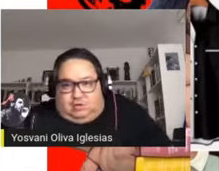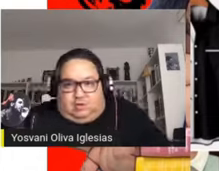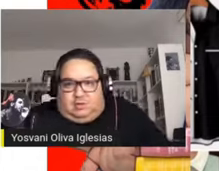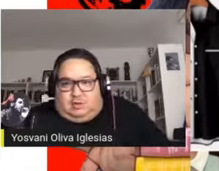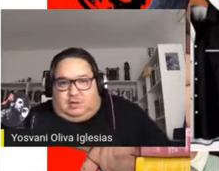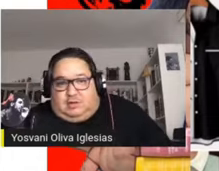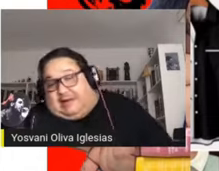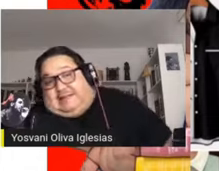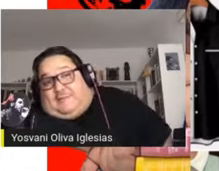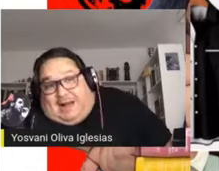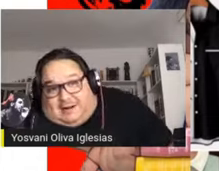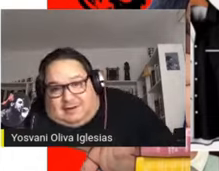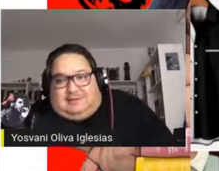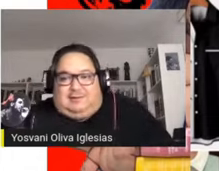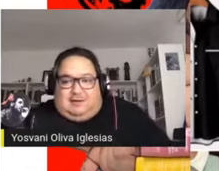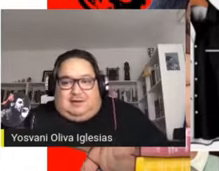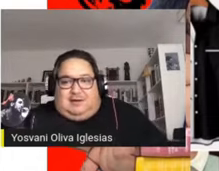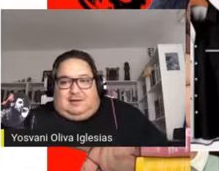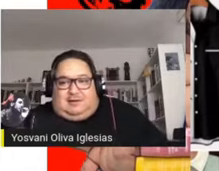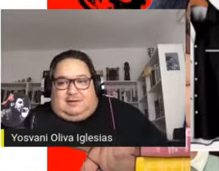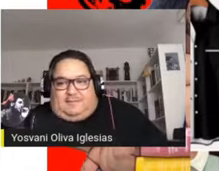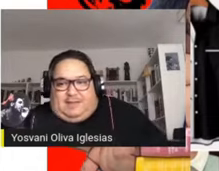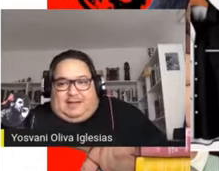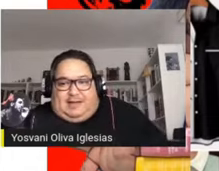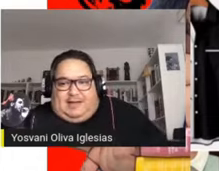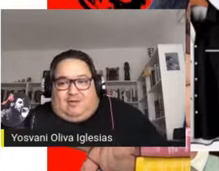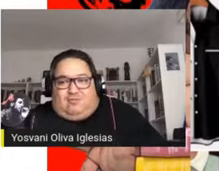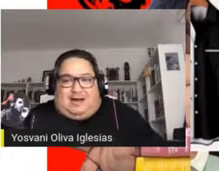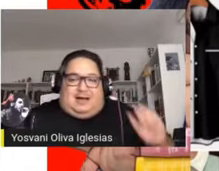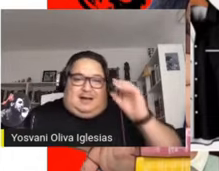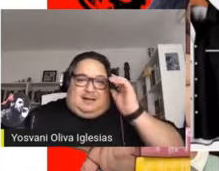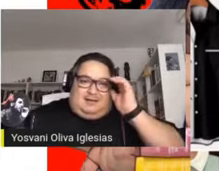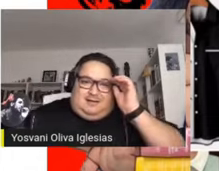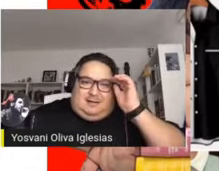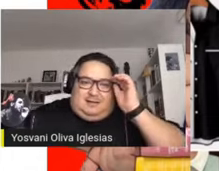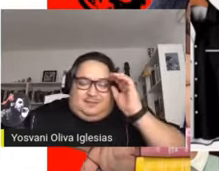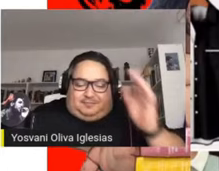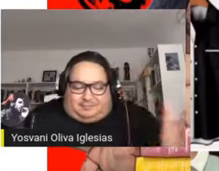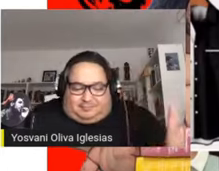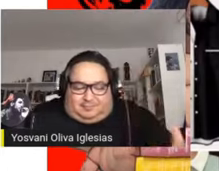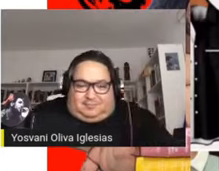Bosch, Retamar, es una